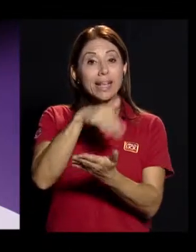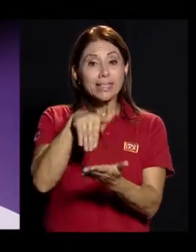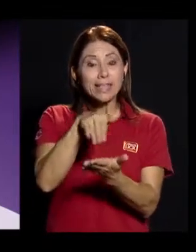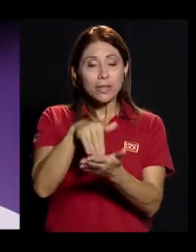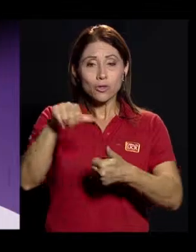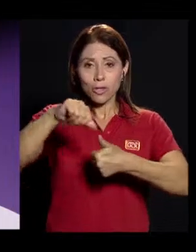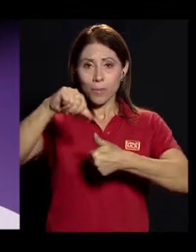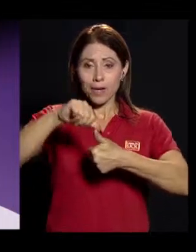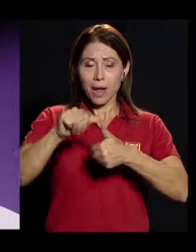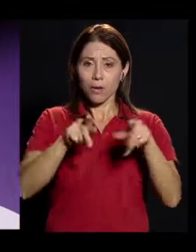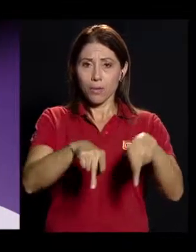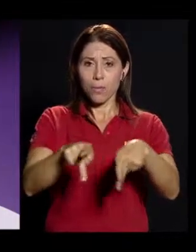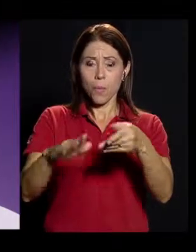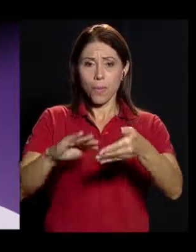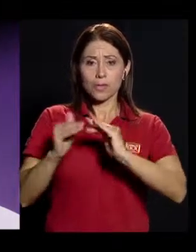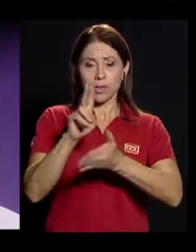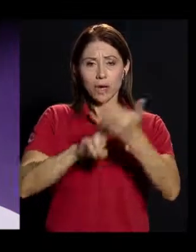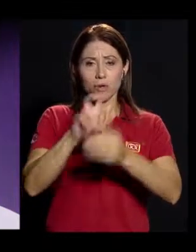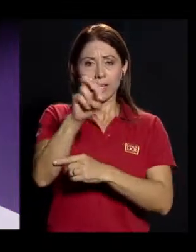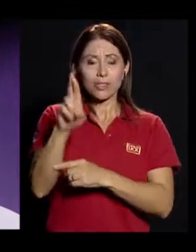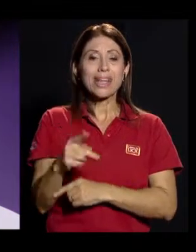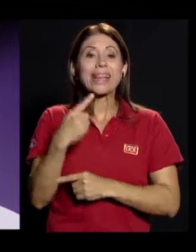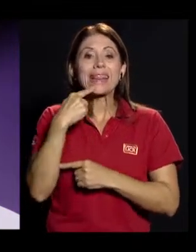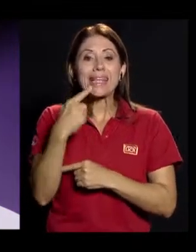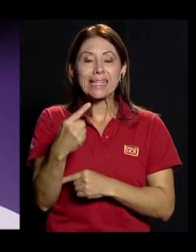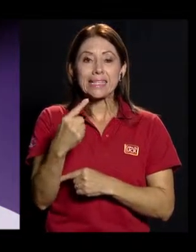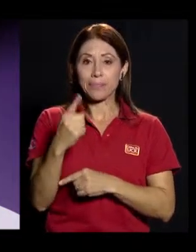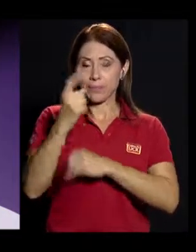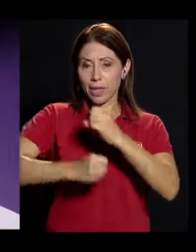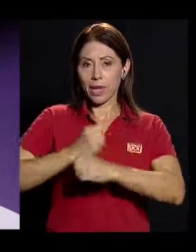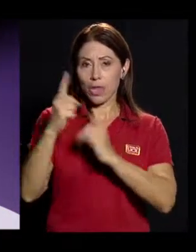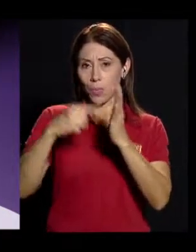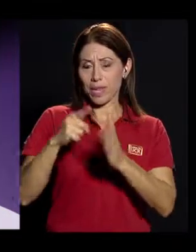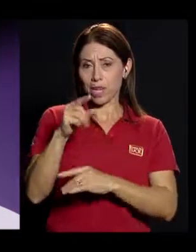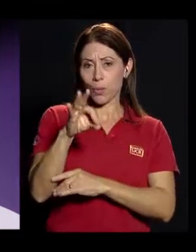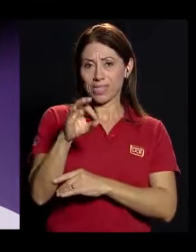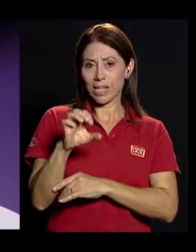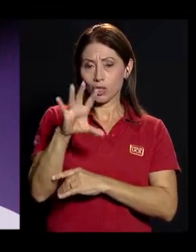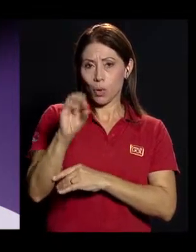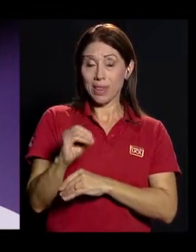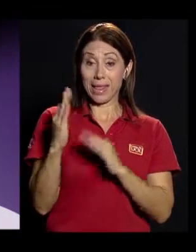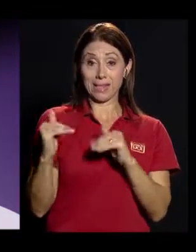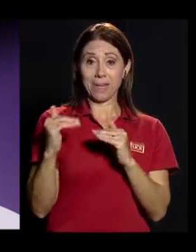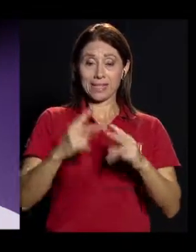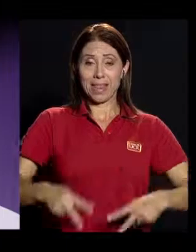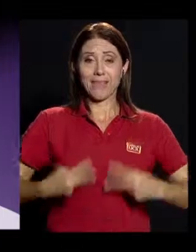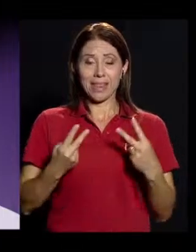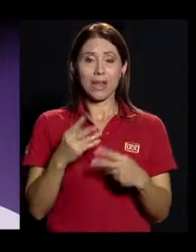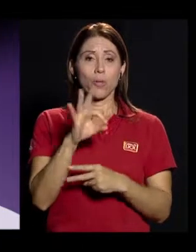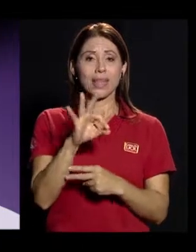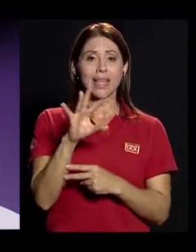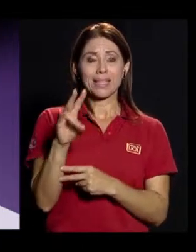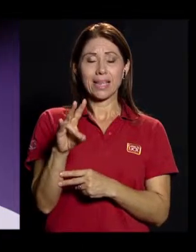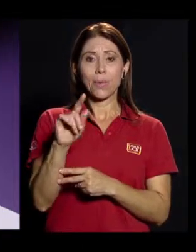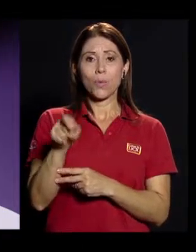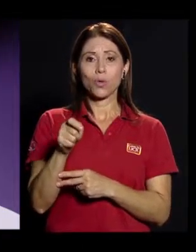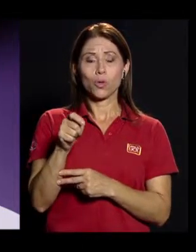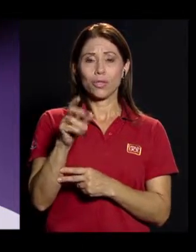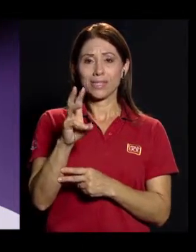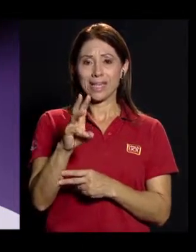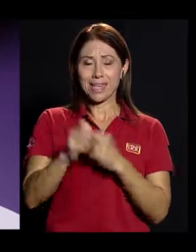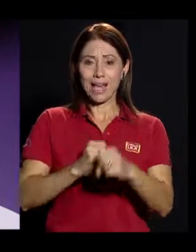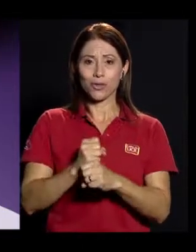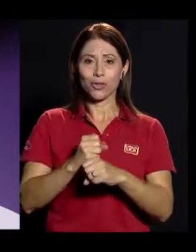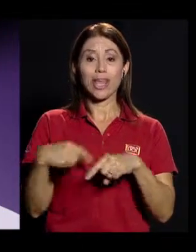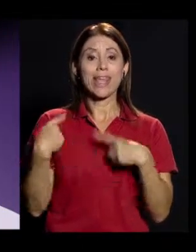Población de la Universidad de Costa Rica, la esperanza de vida en 1950 era de 57.6 años y en el 2010